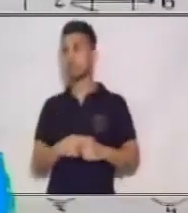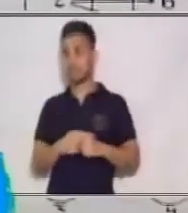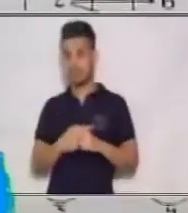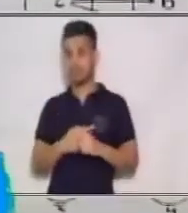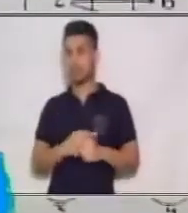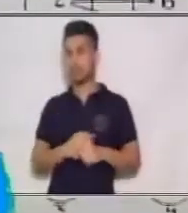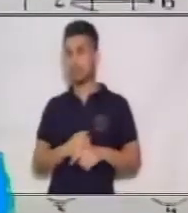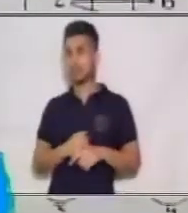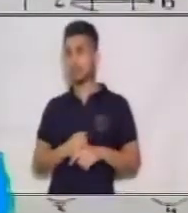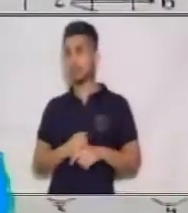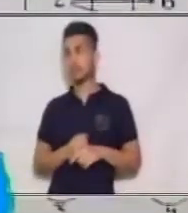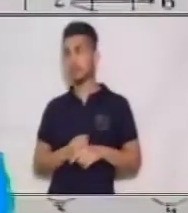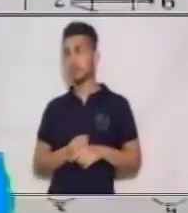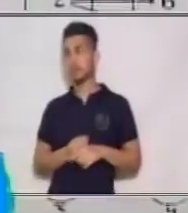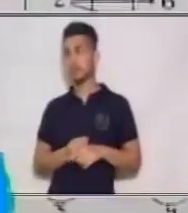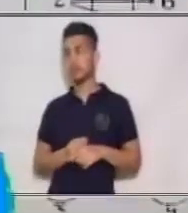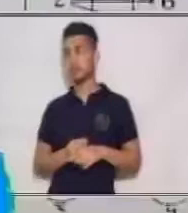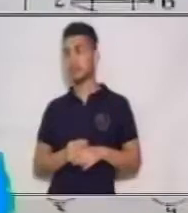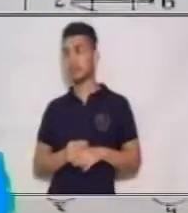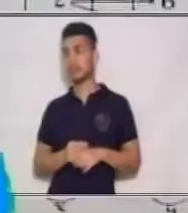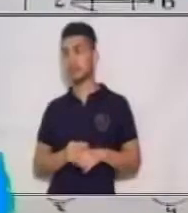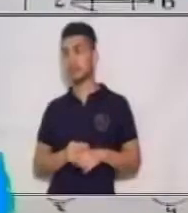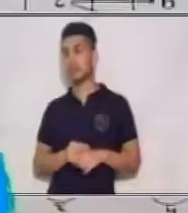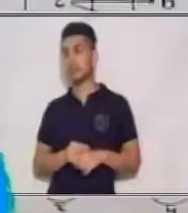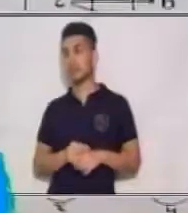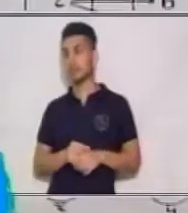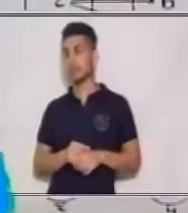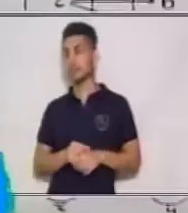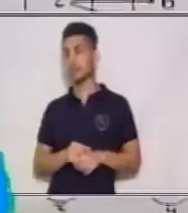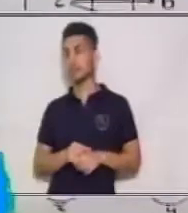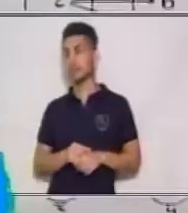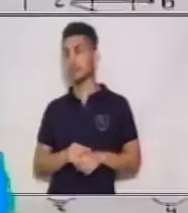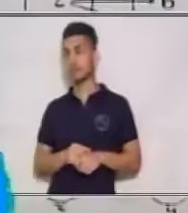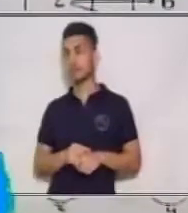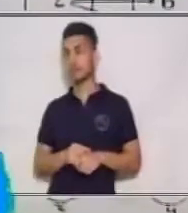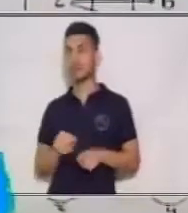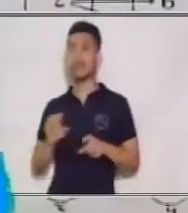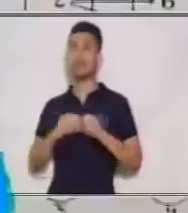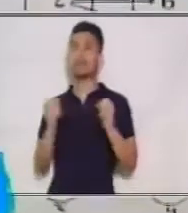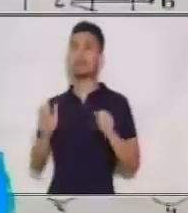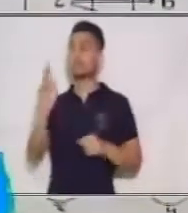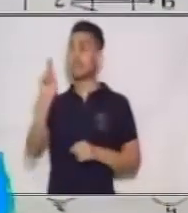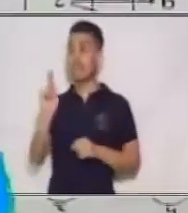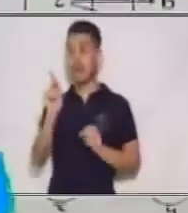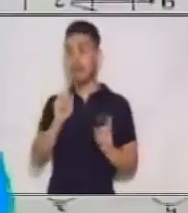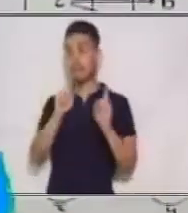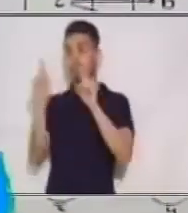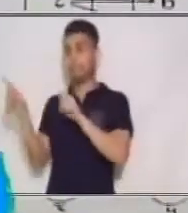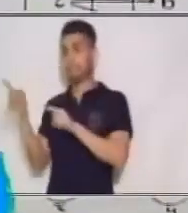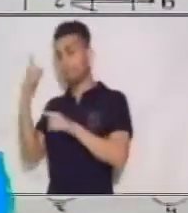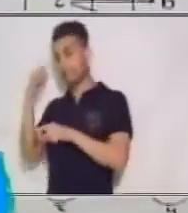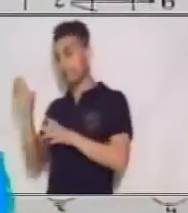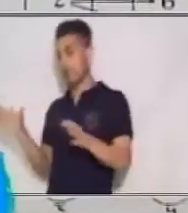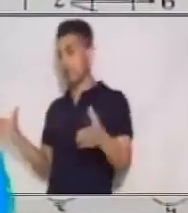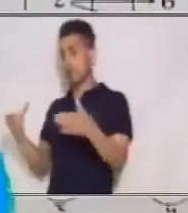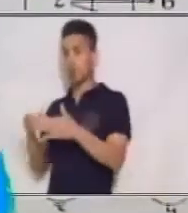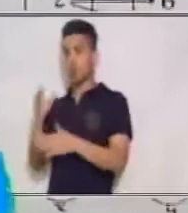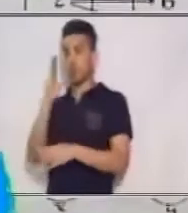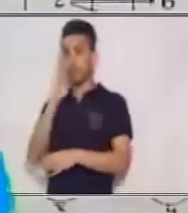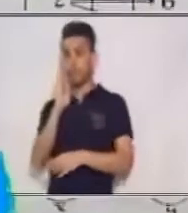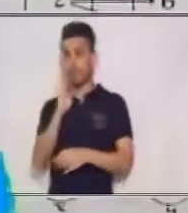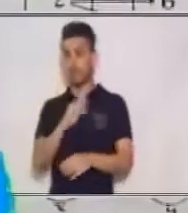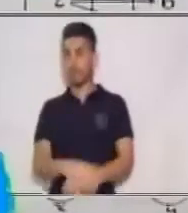del conjunto A. Y dice que Y es un elemento del conjunto B. Y, entonces,